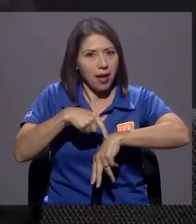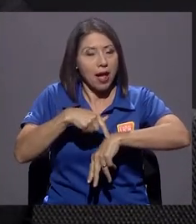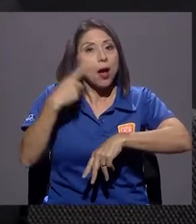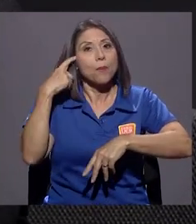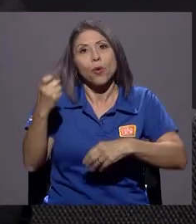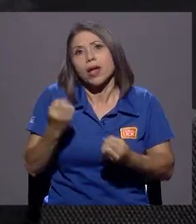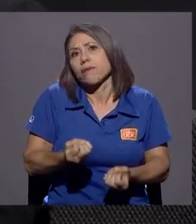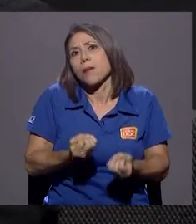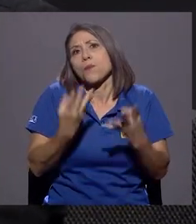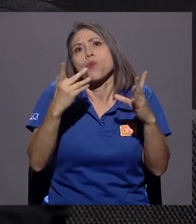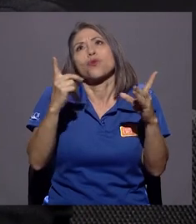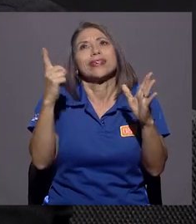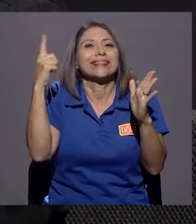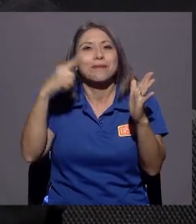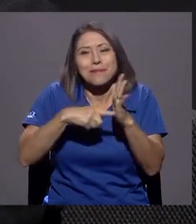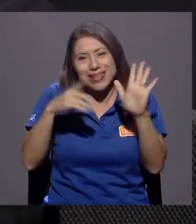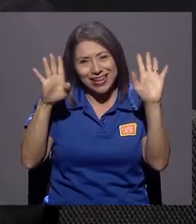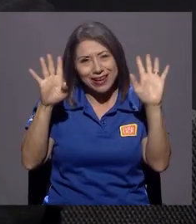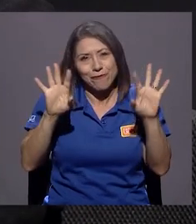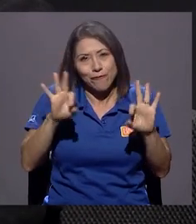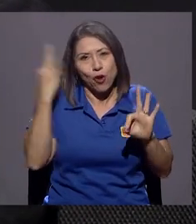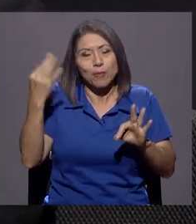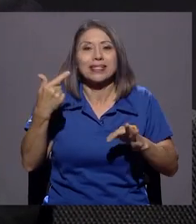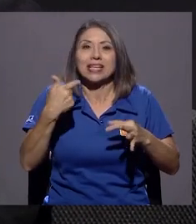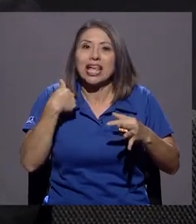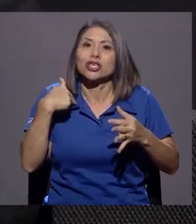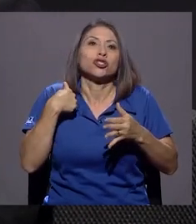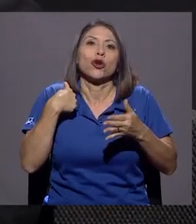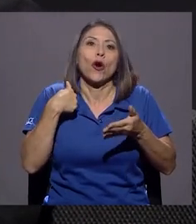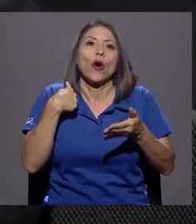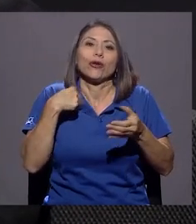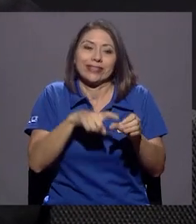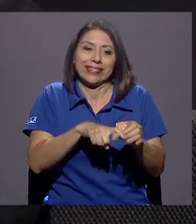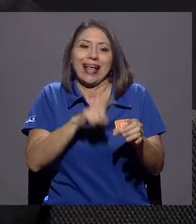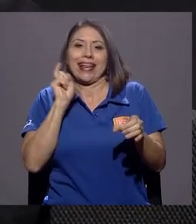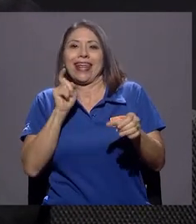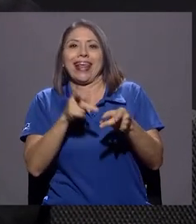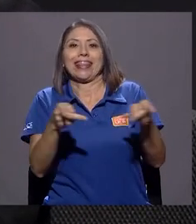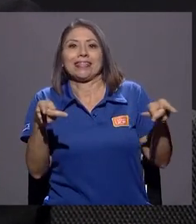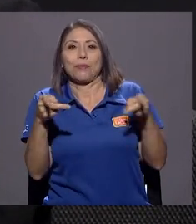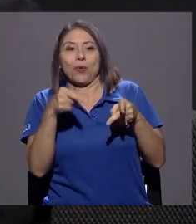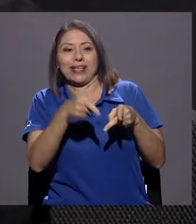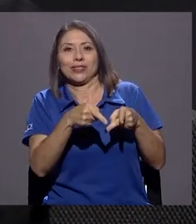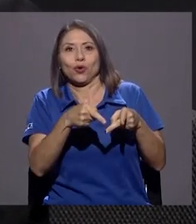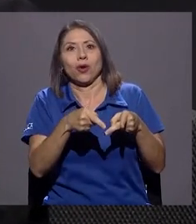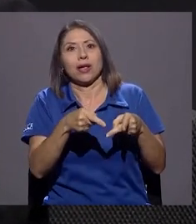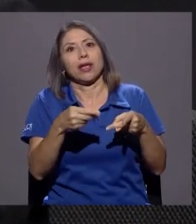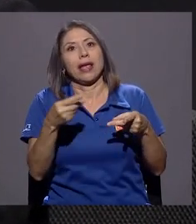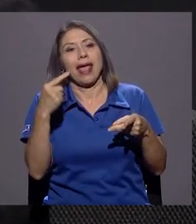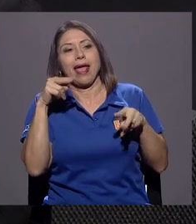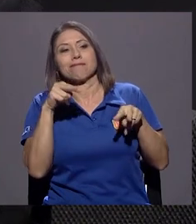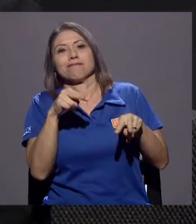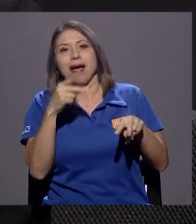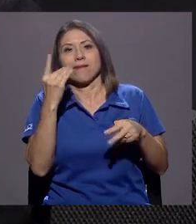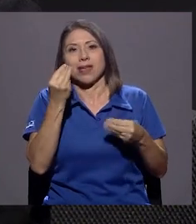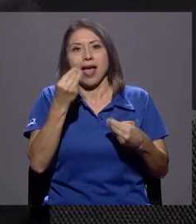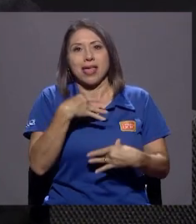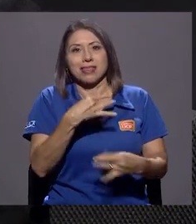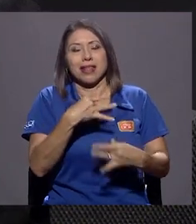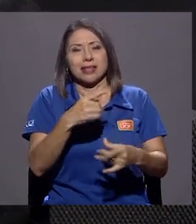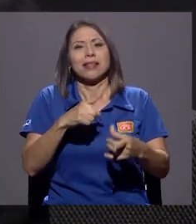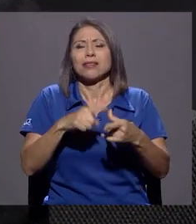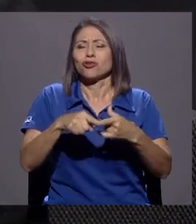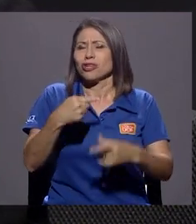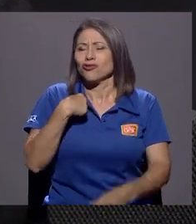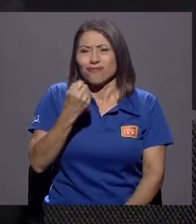que yo dejara el puesto que era el que aparentemente había tanto interés. Entonces, yo no he logrado, digamos, entenderlo a